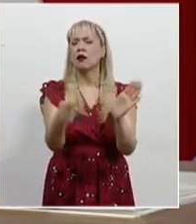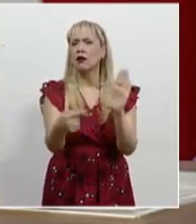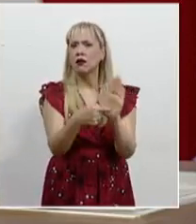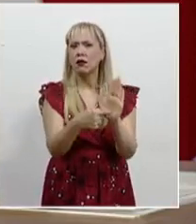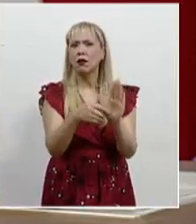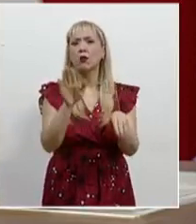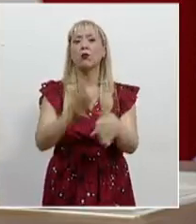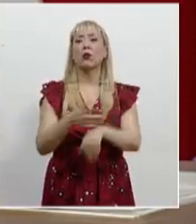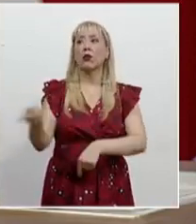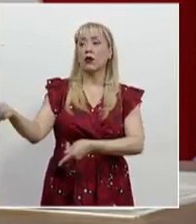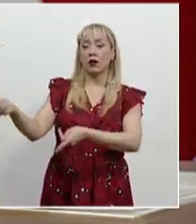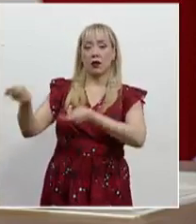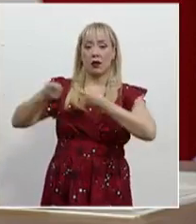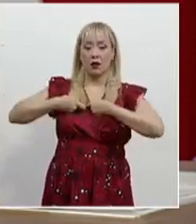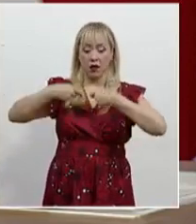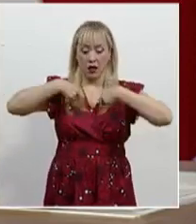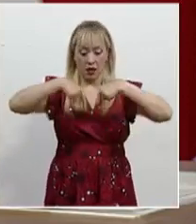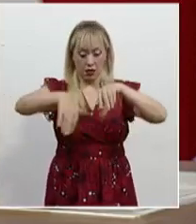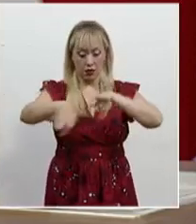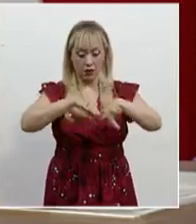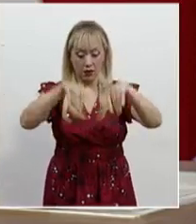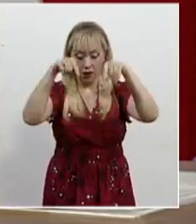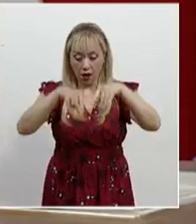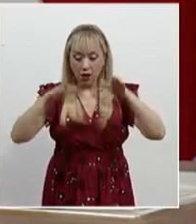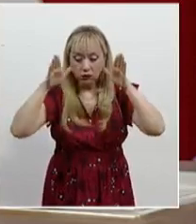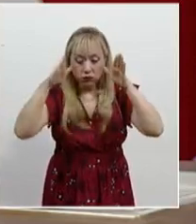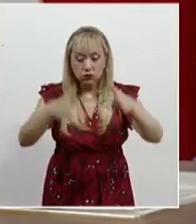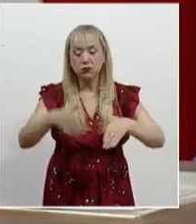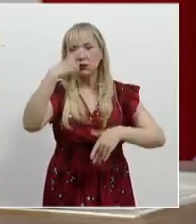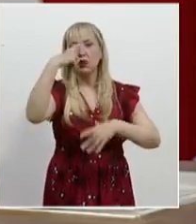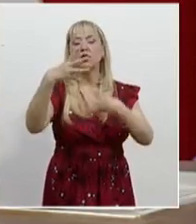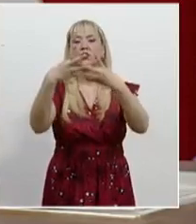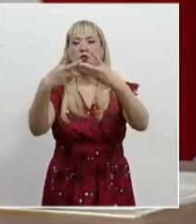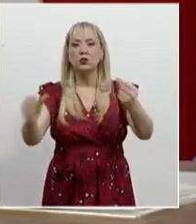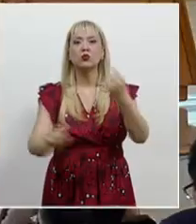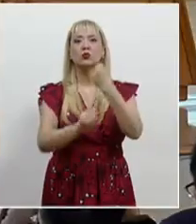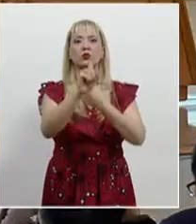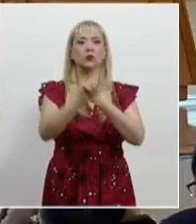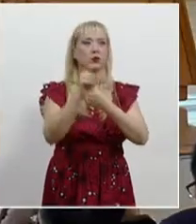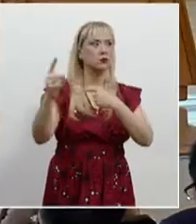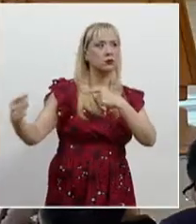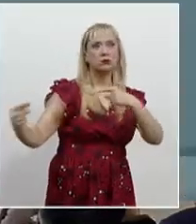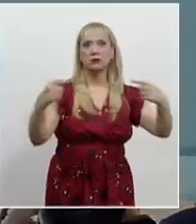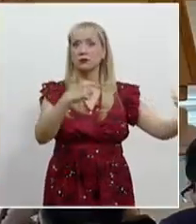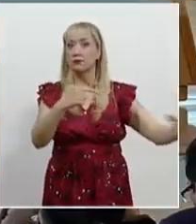encomienda ante un renovado esquema de solución de conflictos.